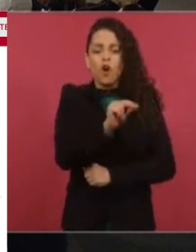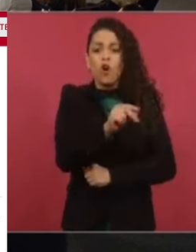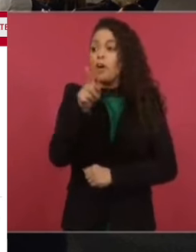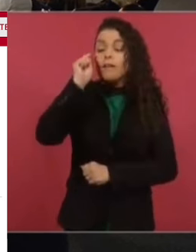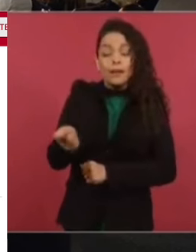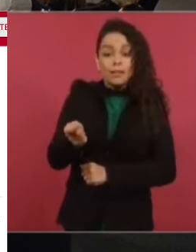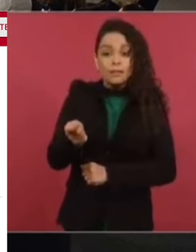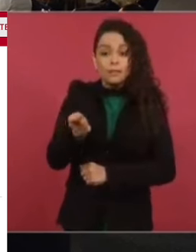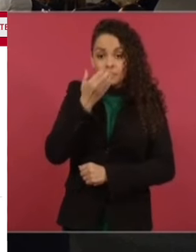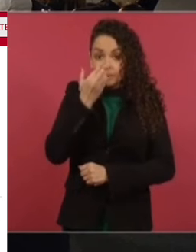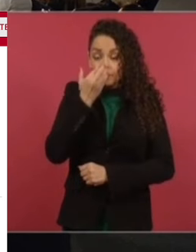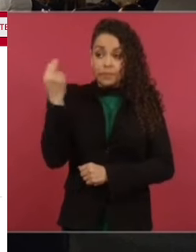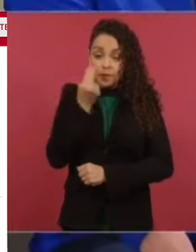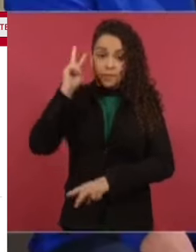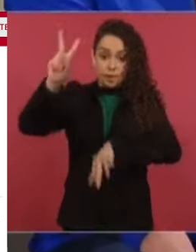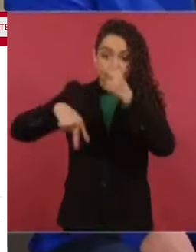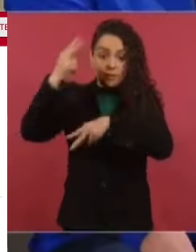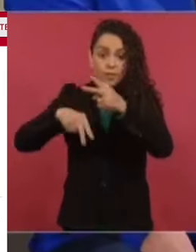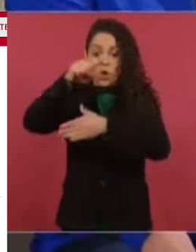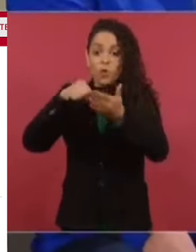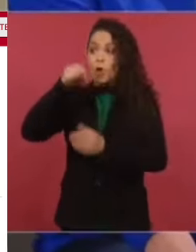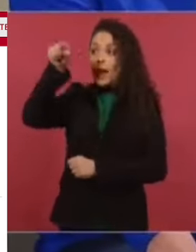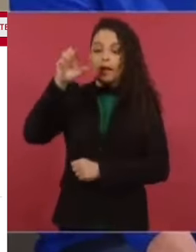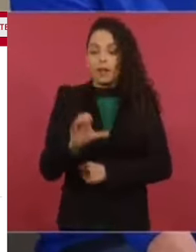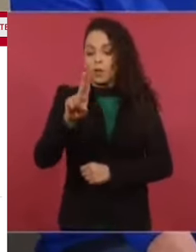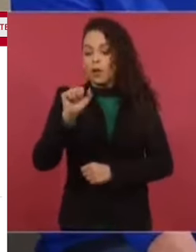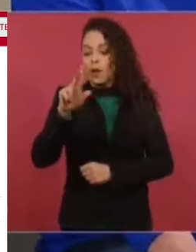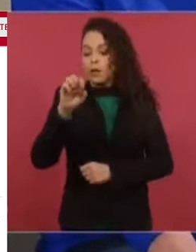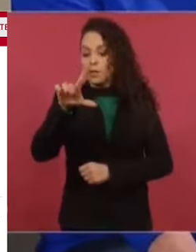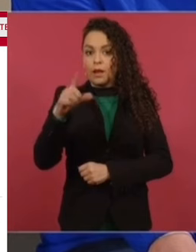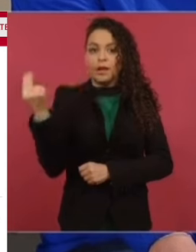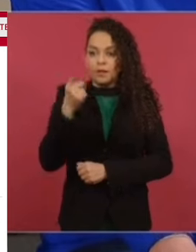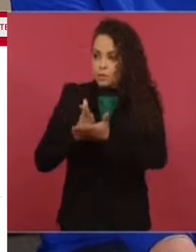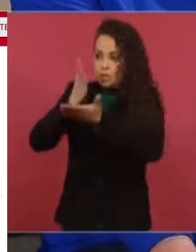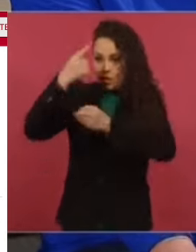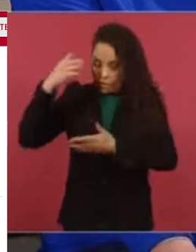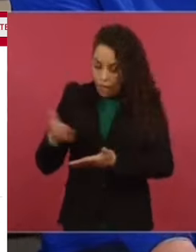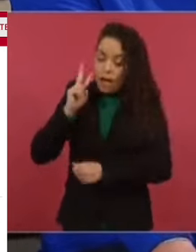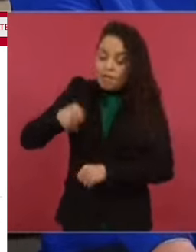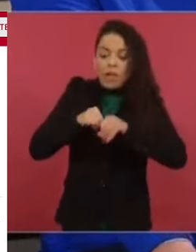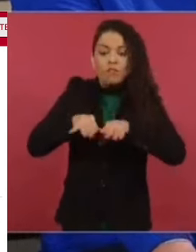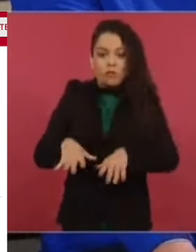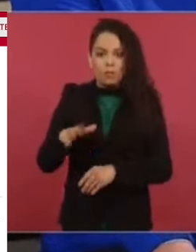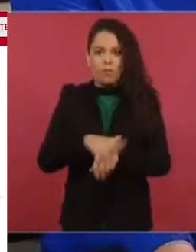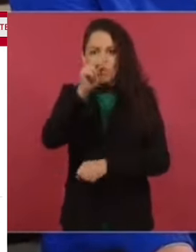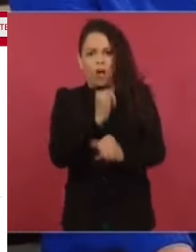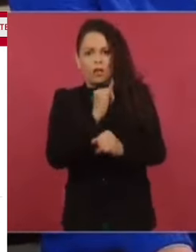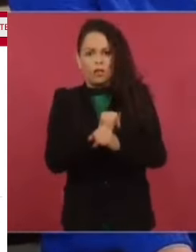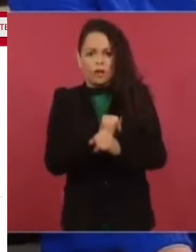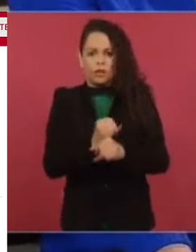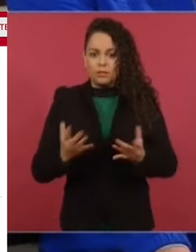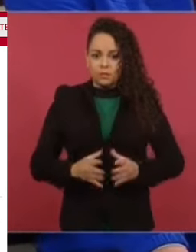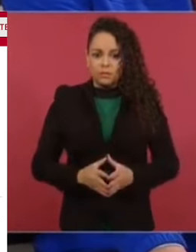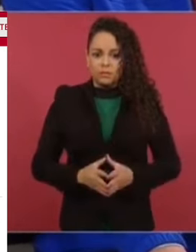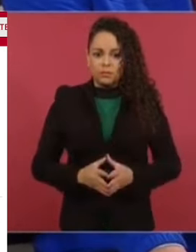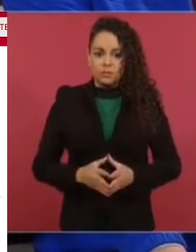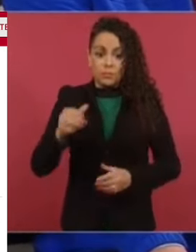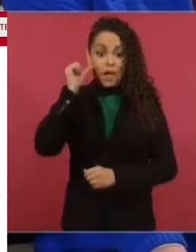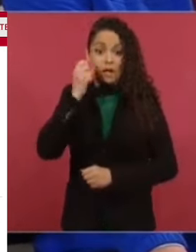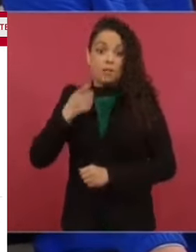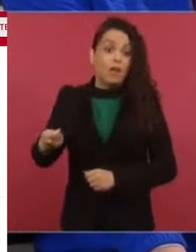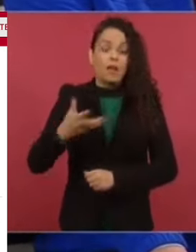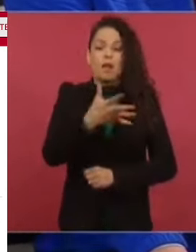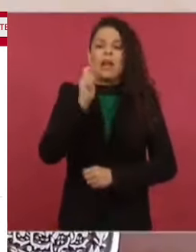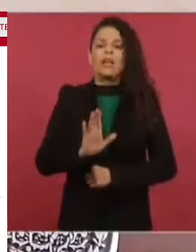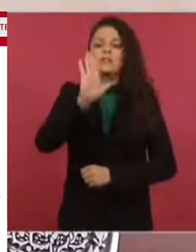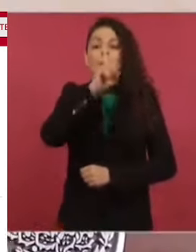a los cuarteles a consultarla y no se está permitiendo el acceso de forma digital. Entonces, que una manera... Al informe que publicaron ayer, lo titularon las formas del silencio. Digamos que